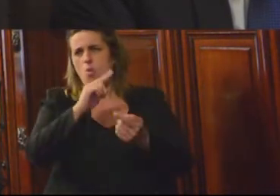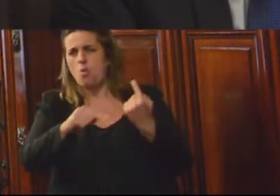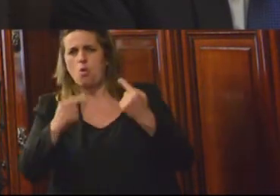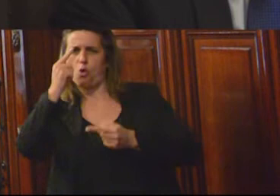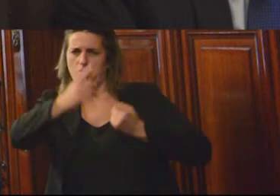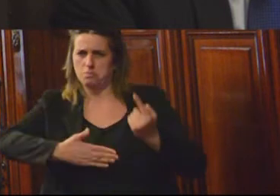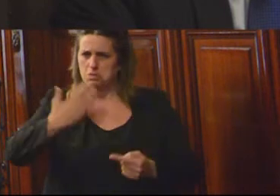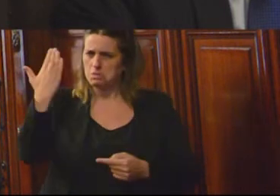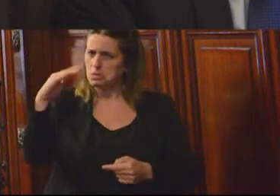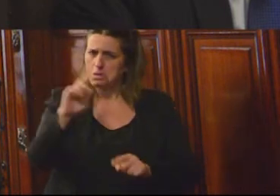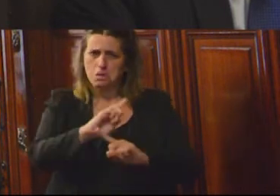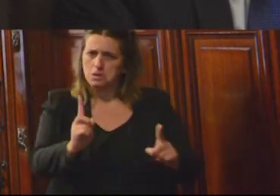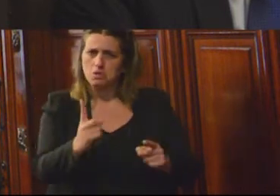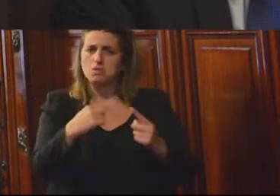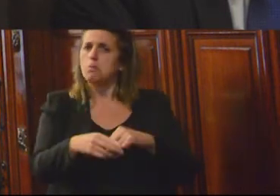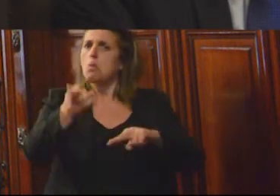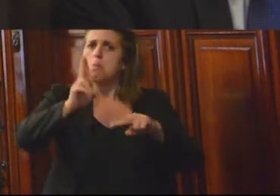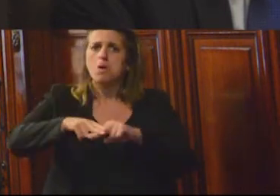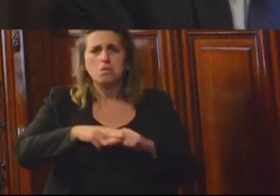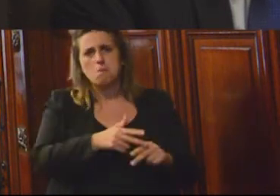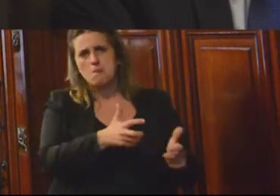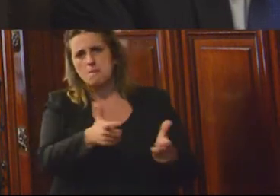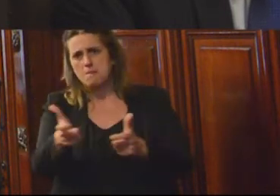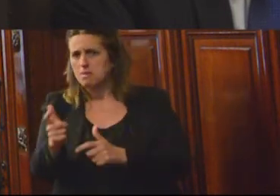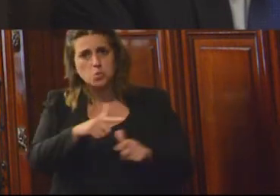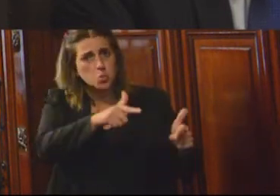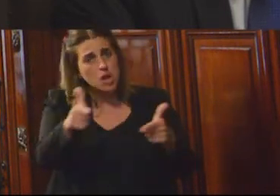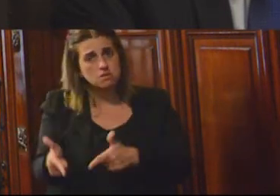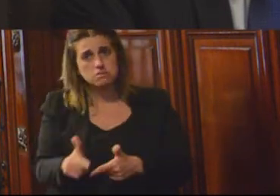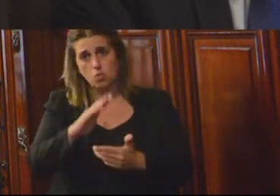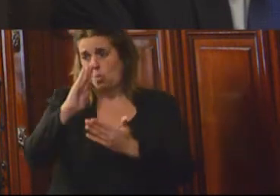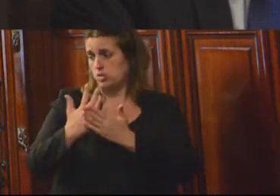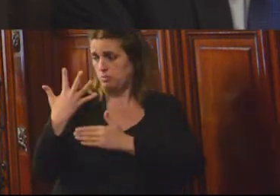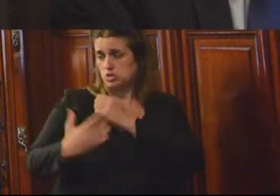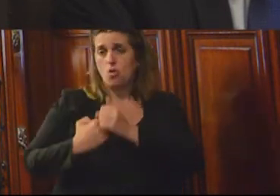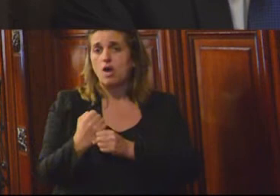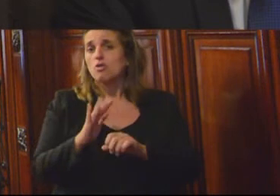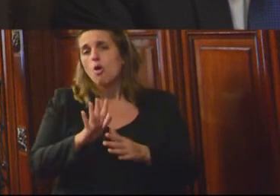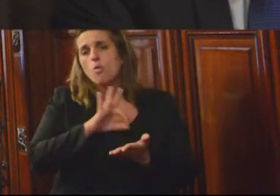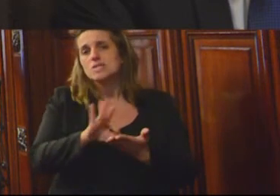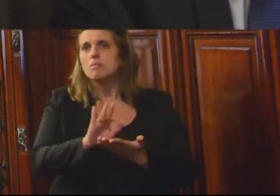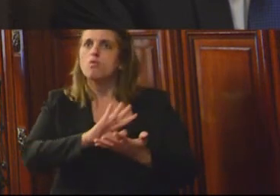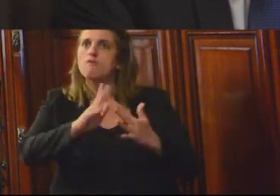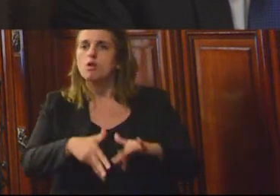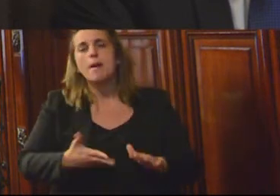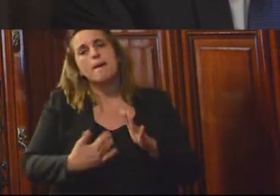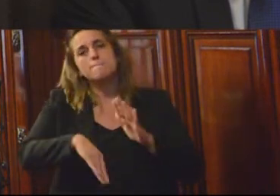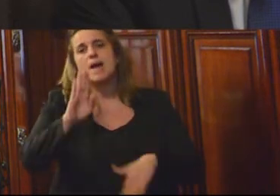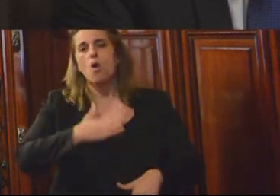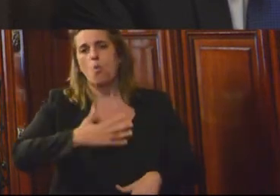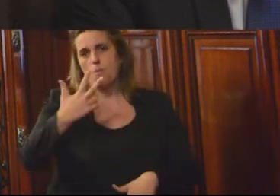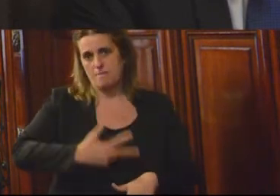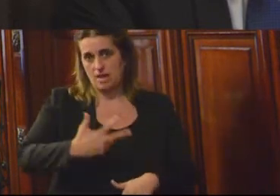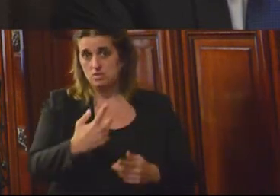del penal. Y creemos que a través de este sistema humanista que se otorga, es digno de ser